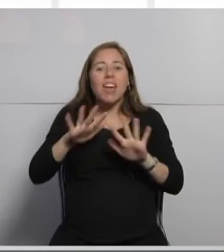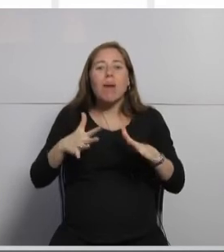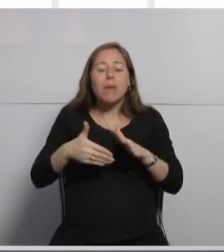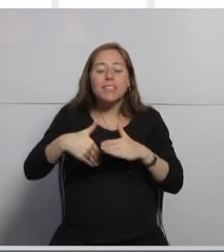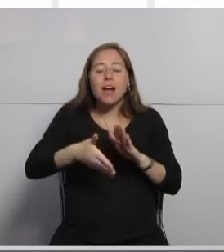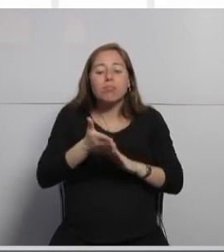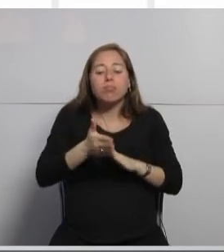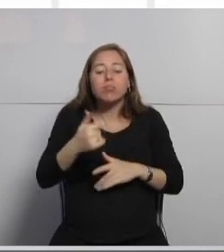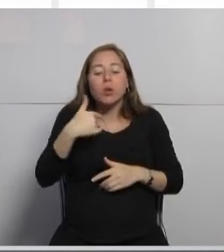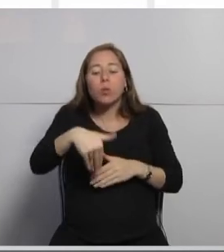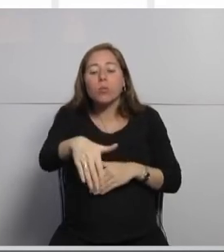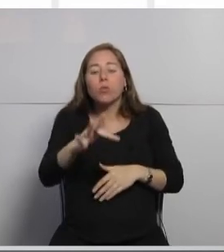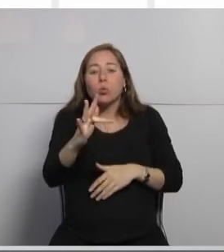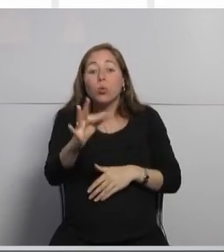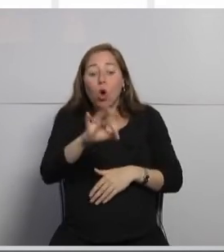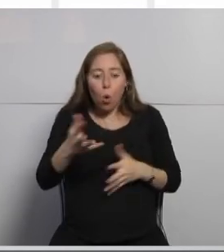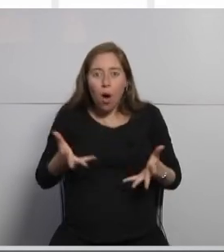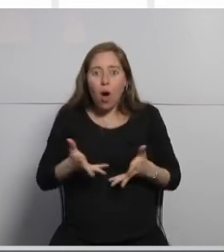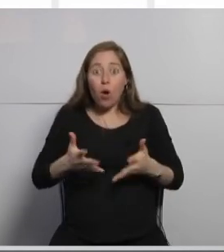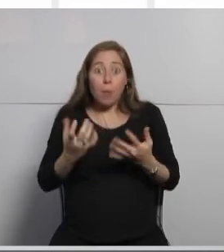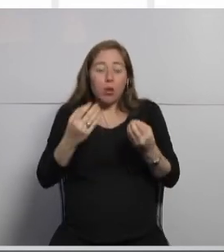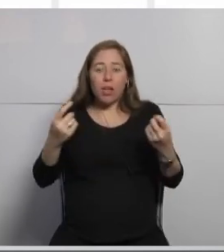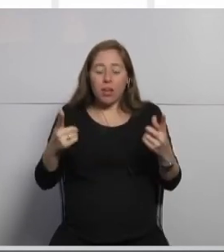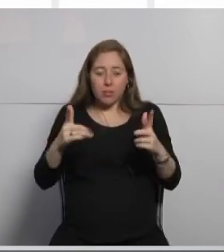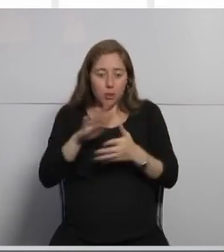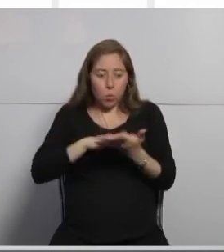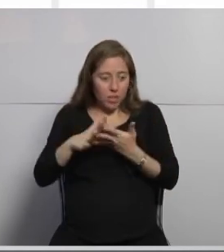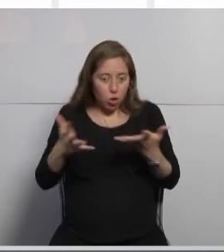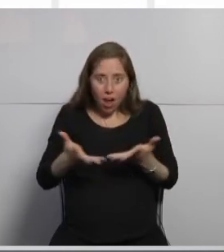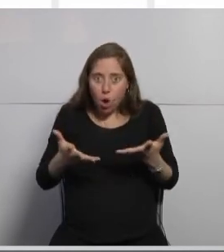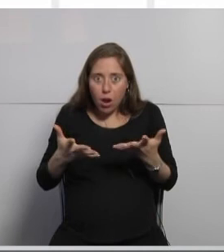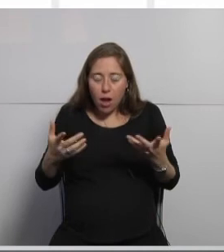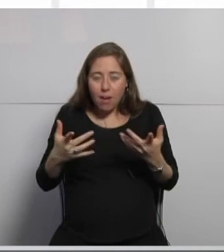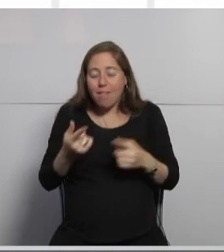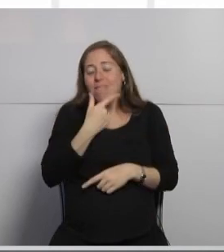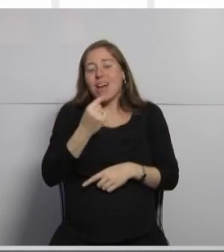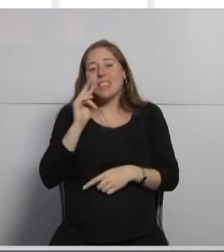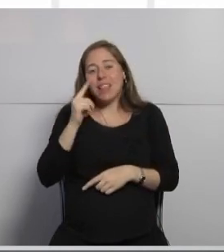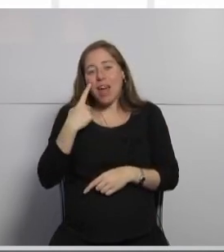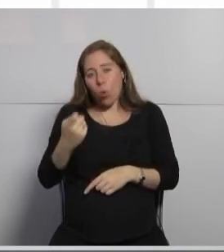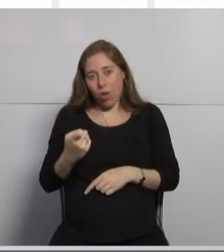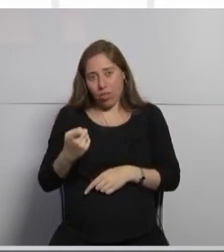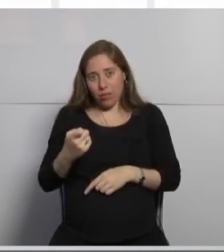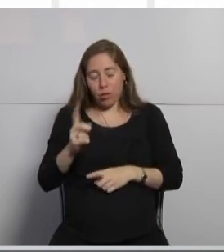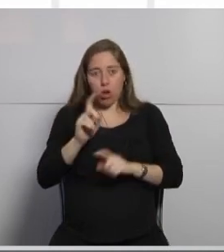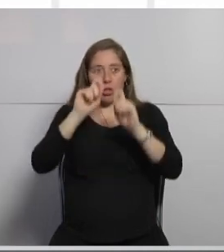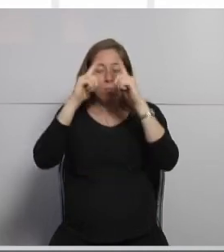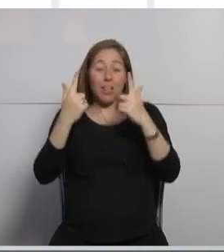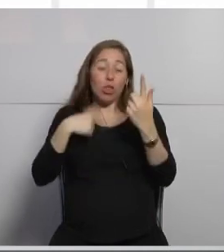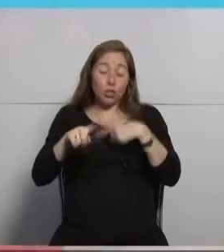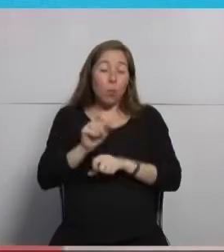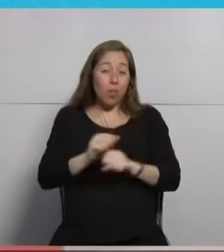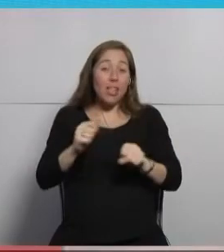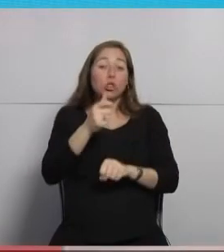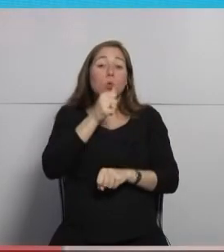está pasando entonces llega a pasar algo y lo podemos ver fácilmente y podemos llegar a solucionarlo mucho más